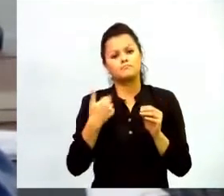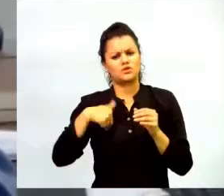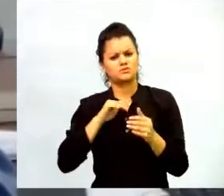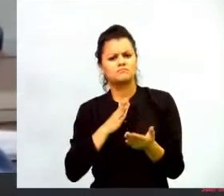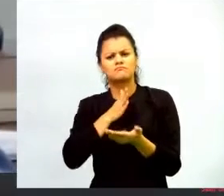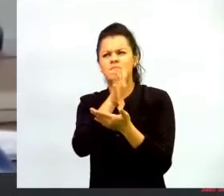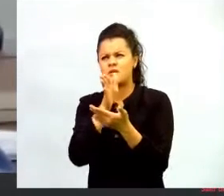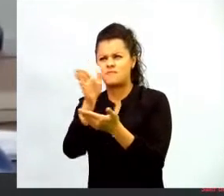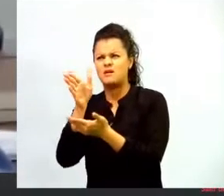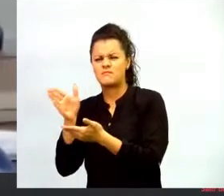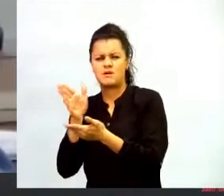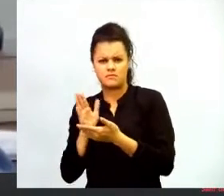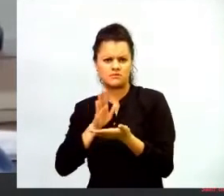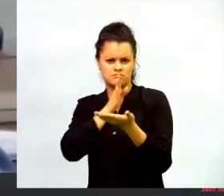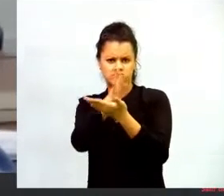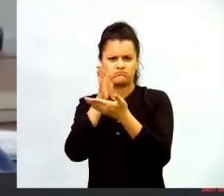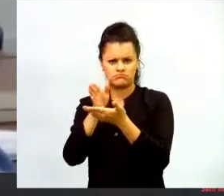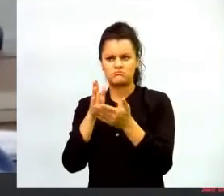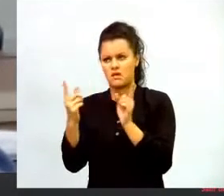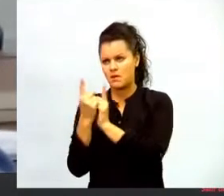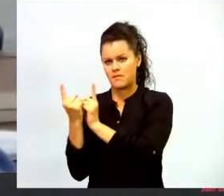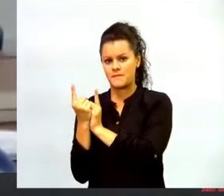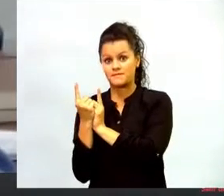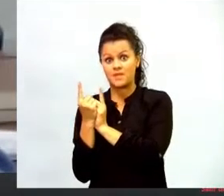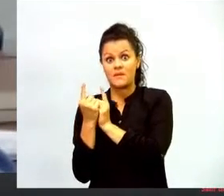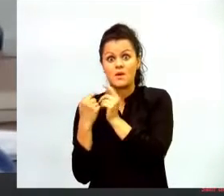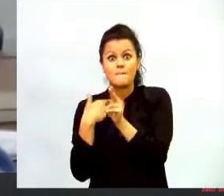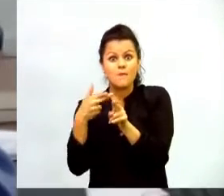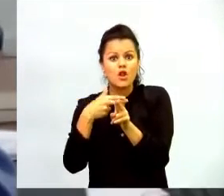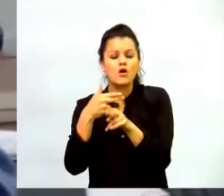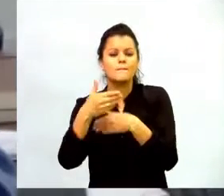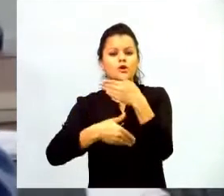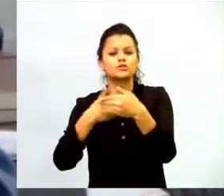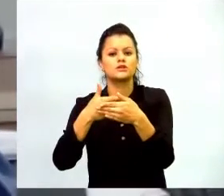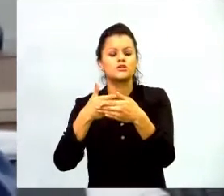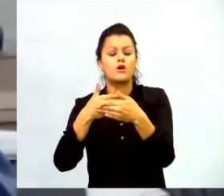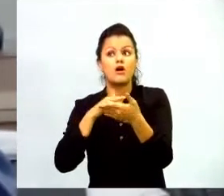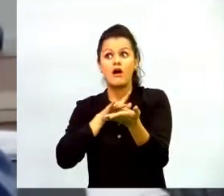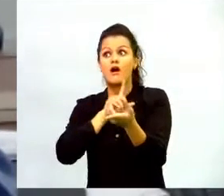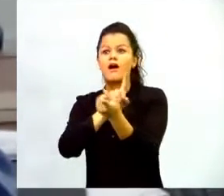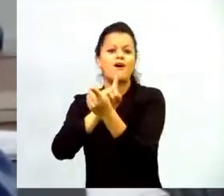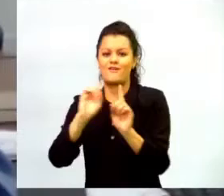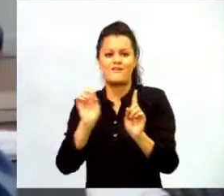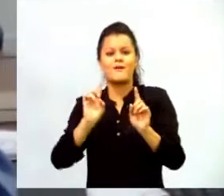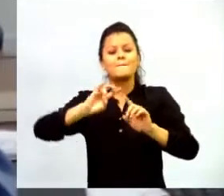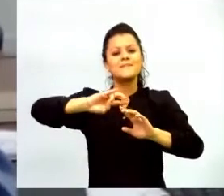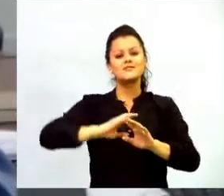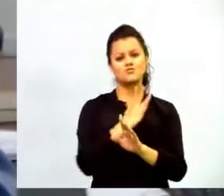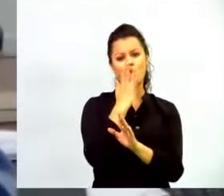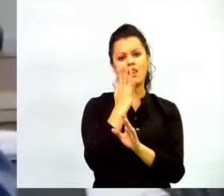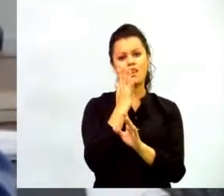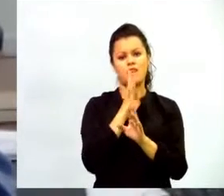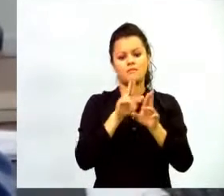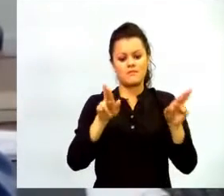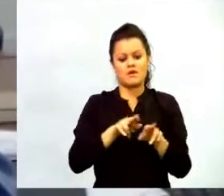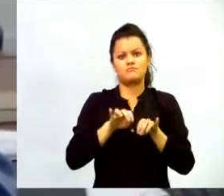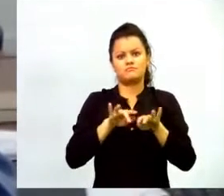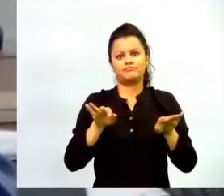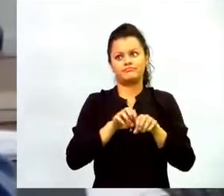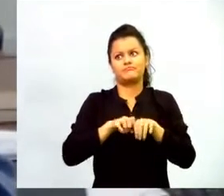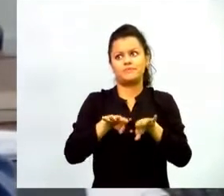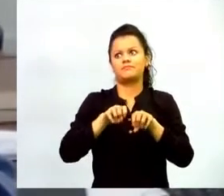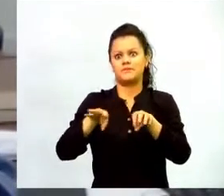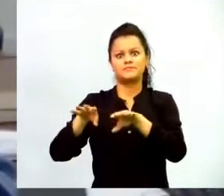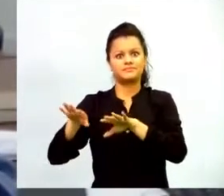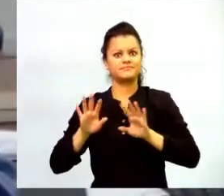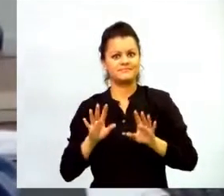proceso de formación virtual, formal a través de la universidad, que les va a apoyar en la integración de todo lo